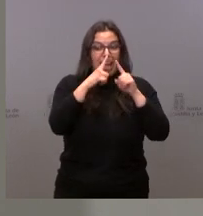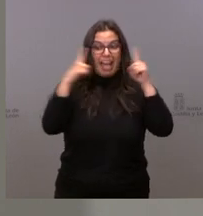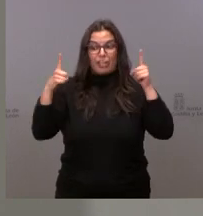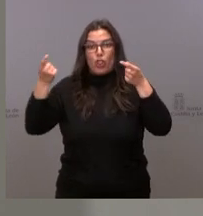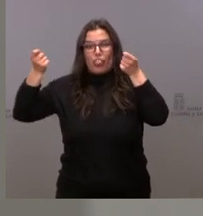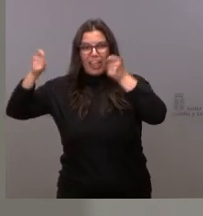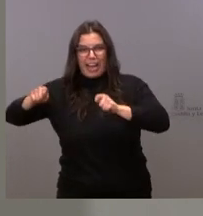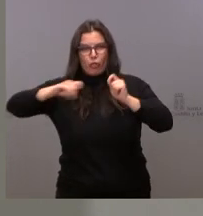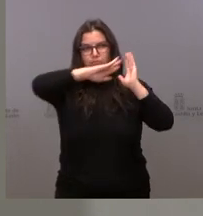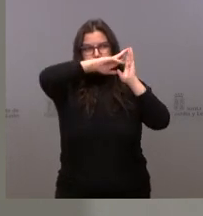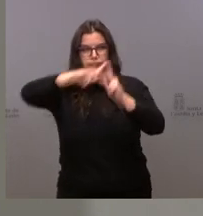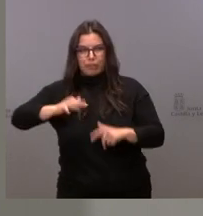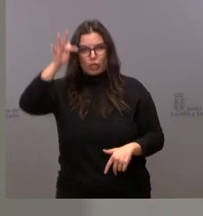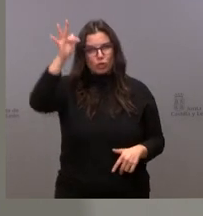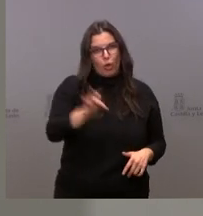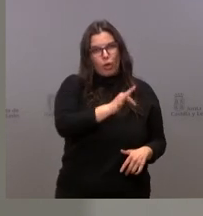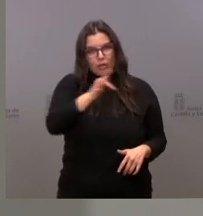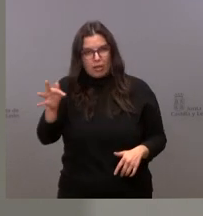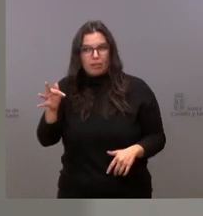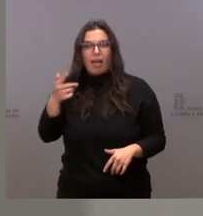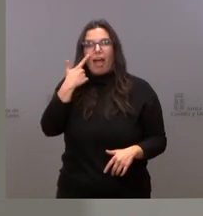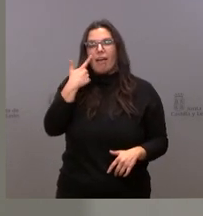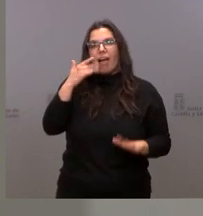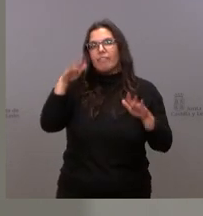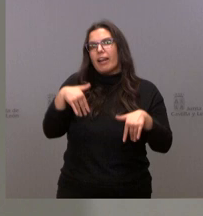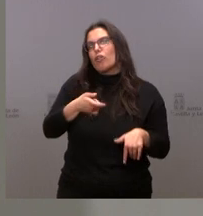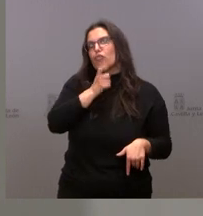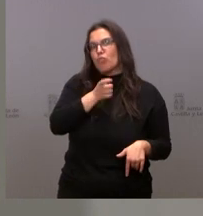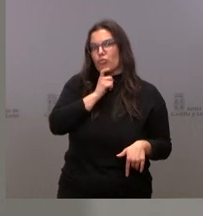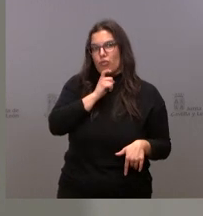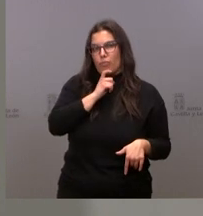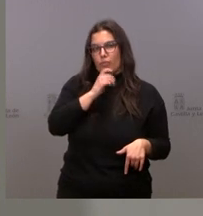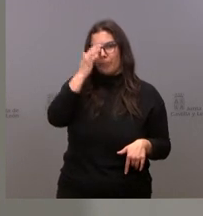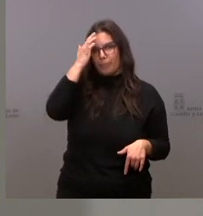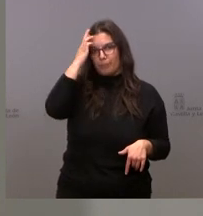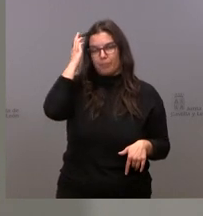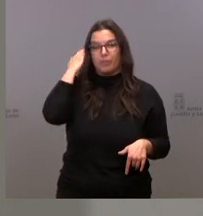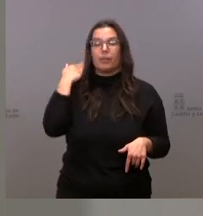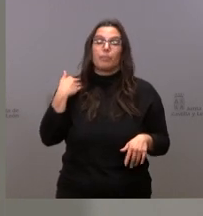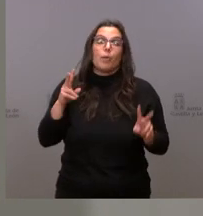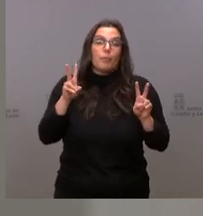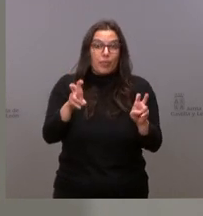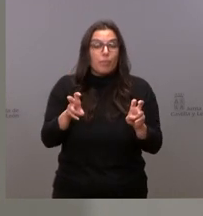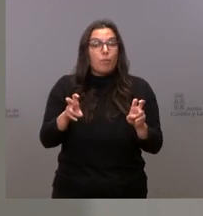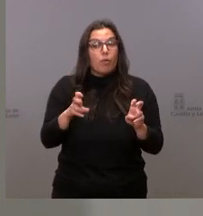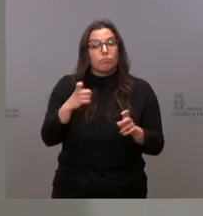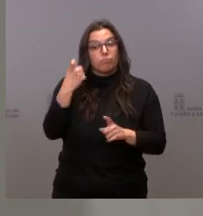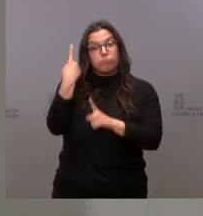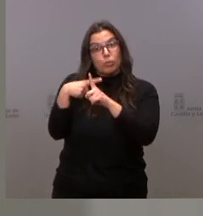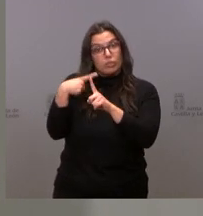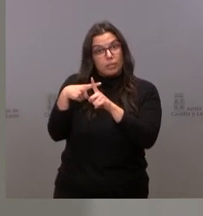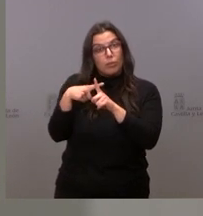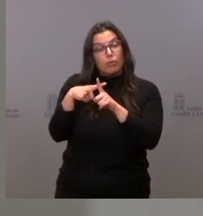y cómo acaba este año desde el punto de vista demográfico. Pero, en principio, hay una cosa buena, que es,